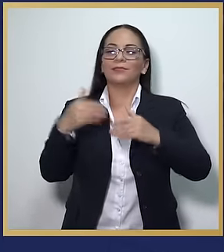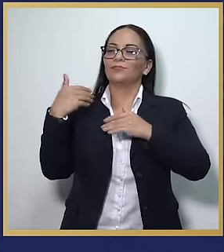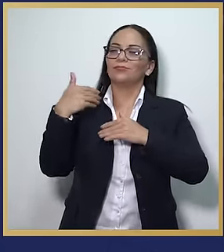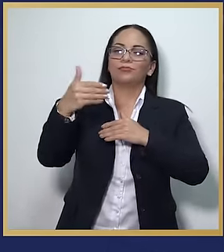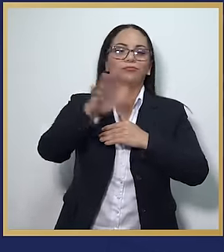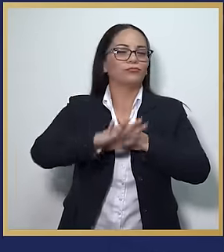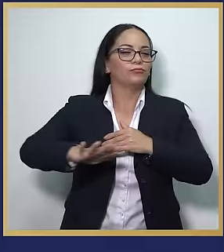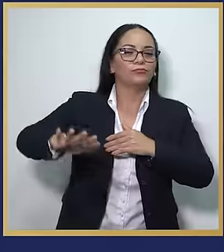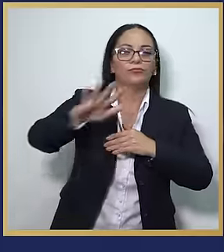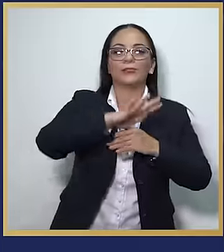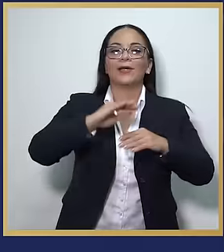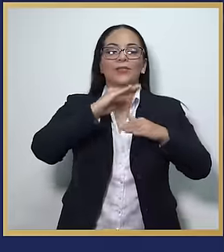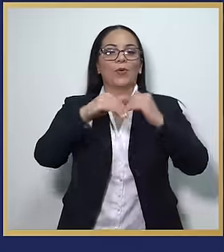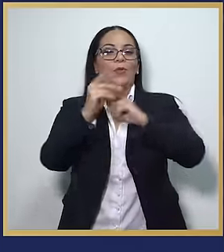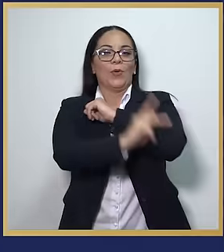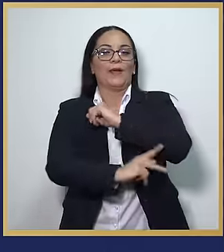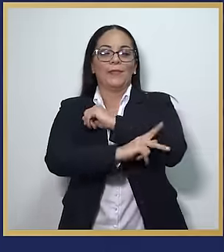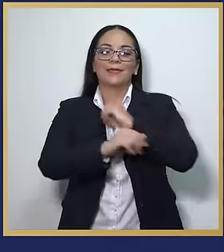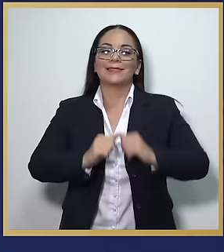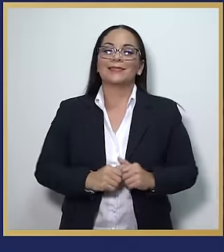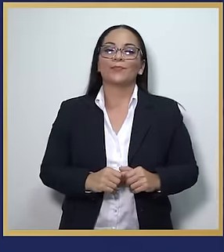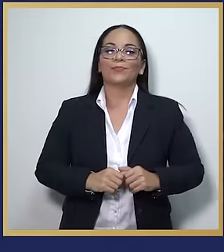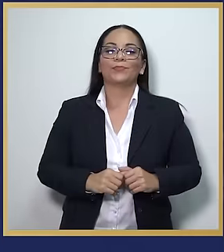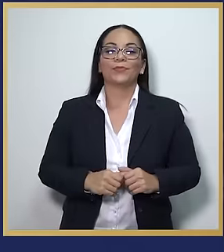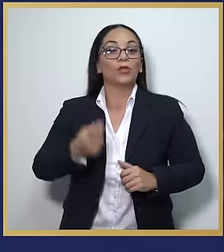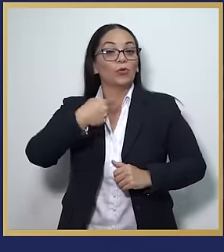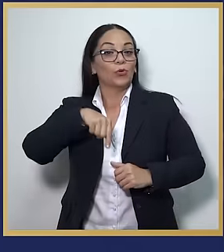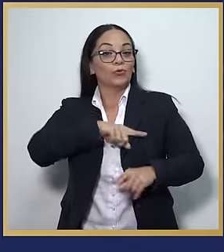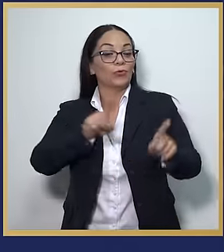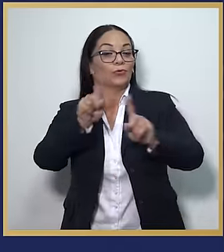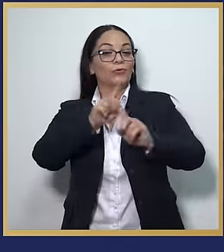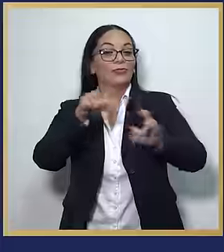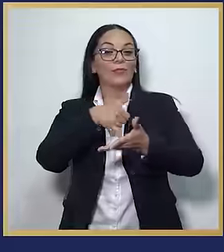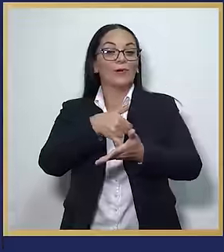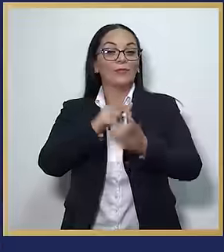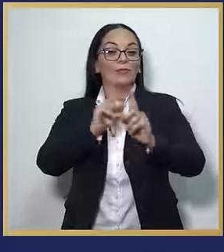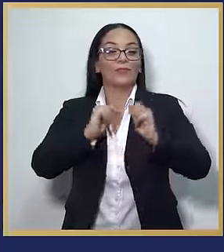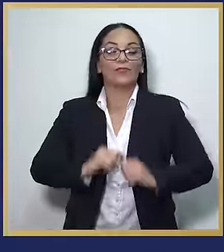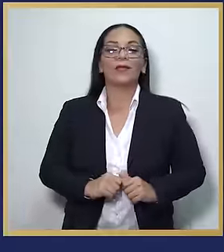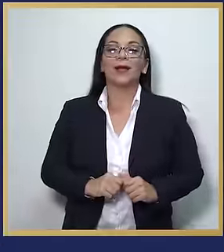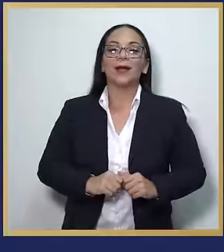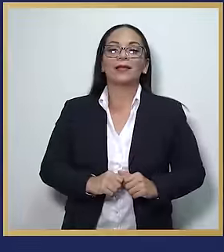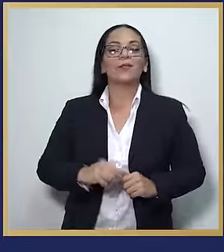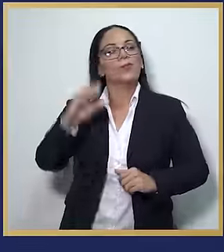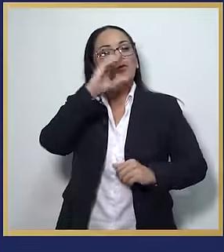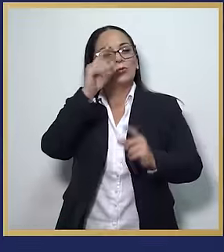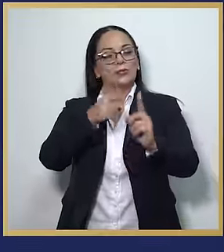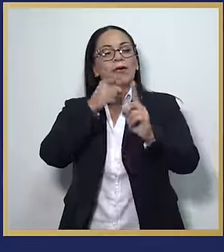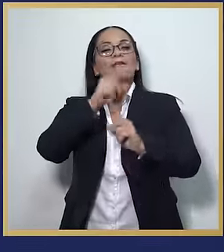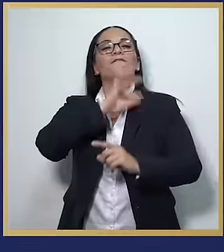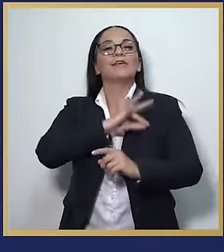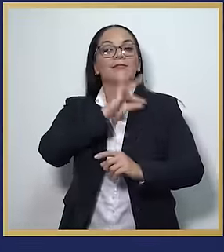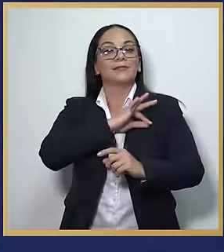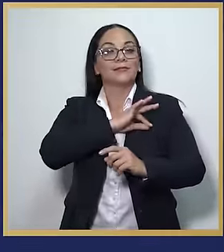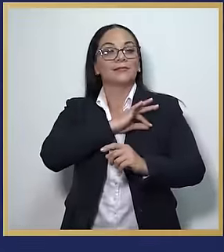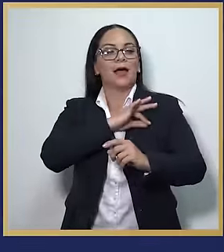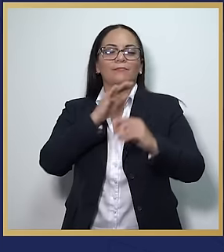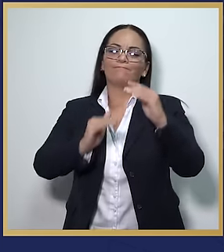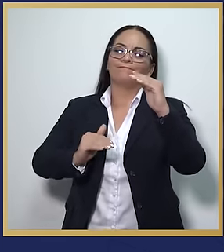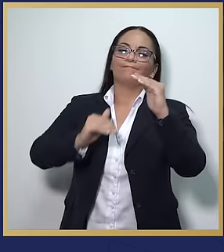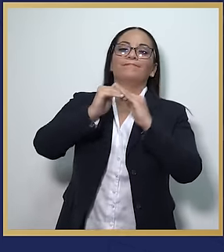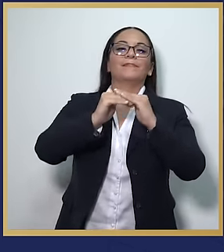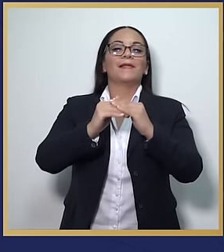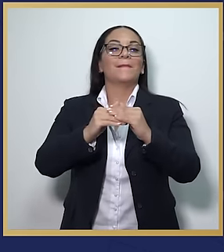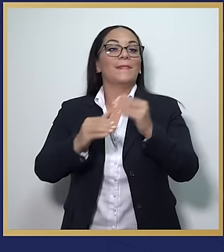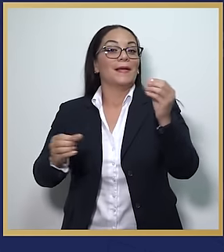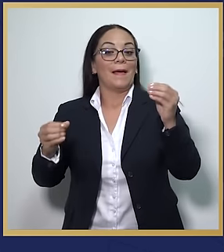lo largo y ancho del país. Nosotros no vamos a aflojar en buscar el mayor bienestar posible para la